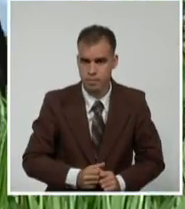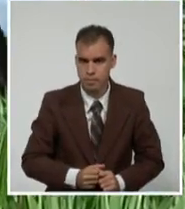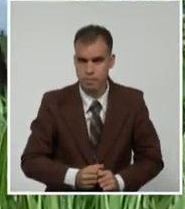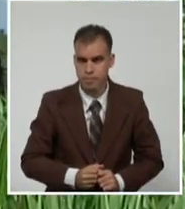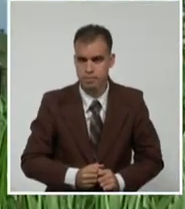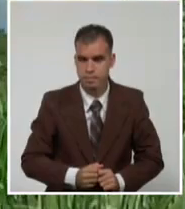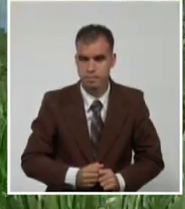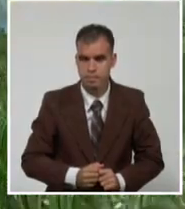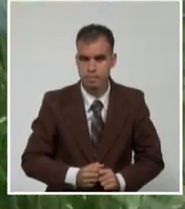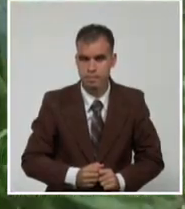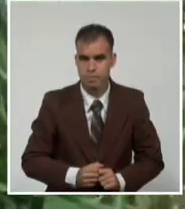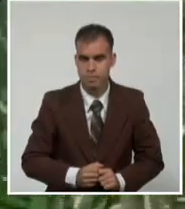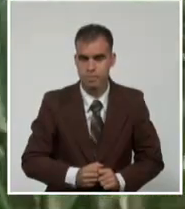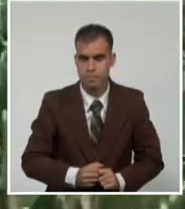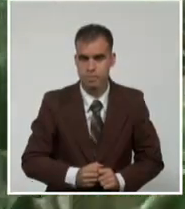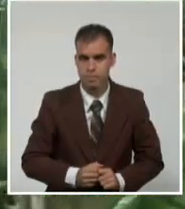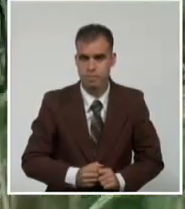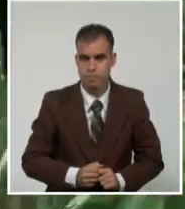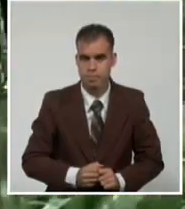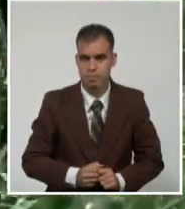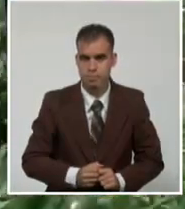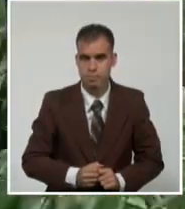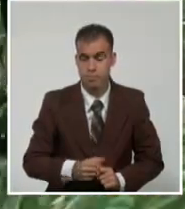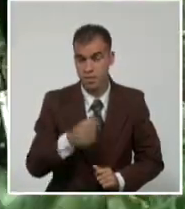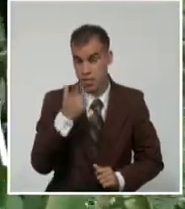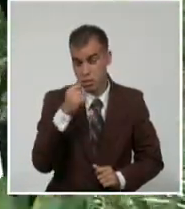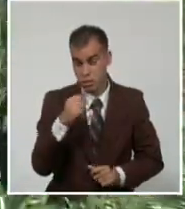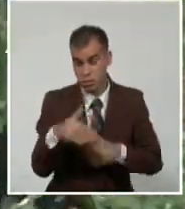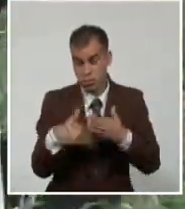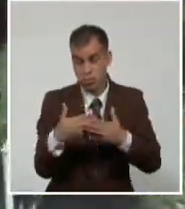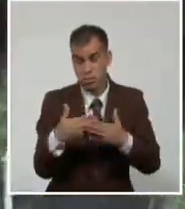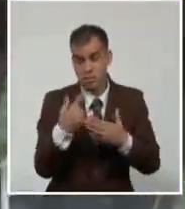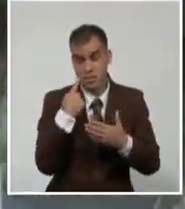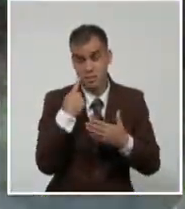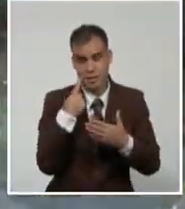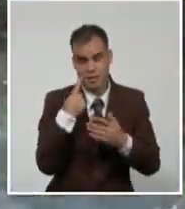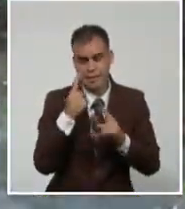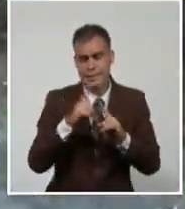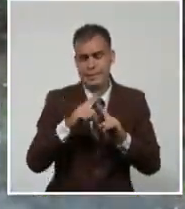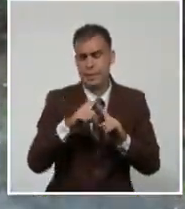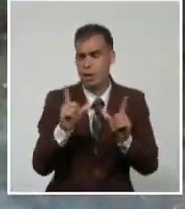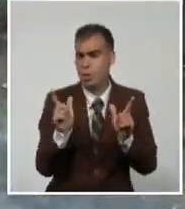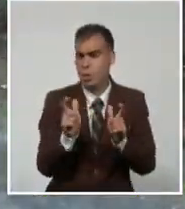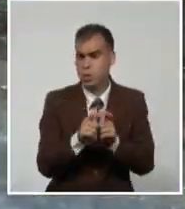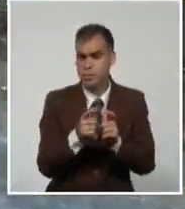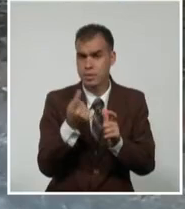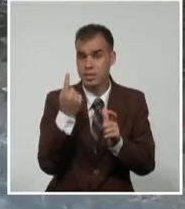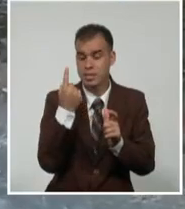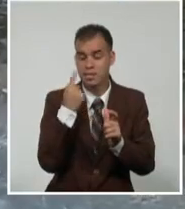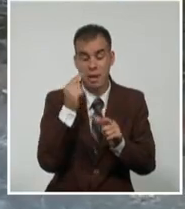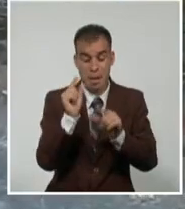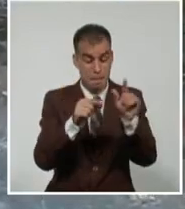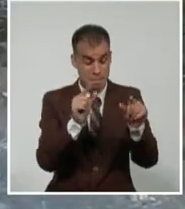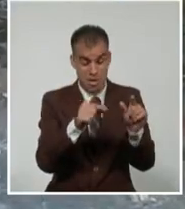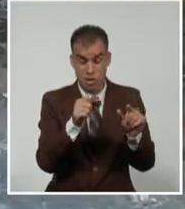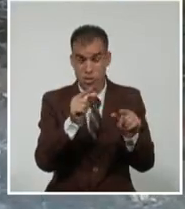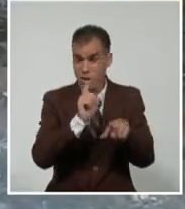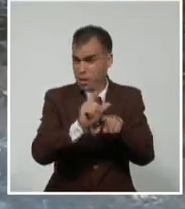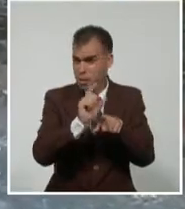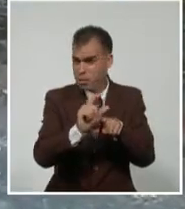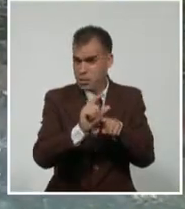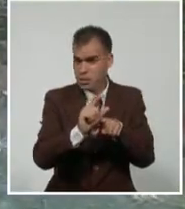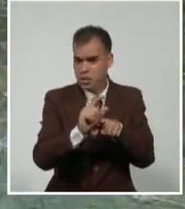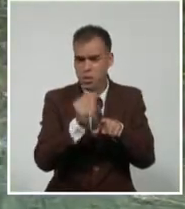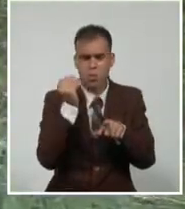En ello ha incidido, además de problemas de infraestructura y la carencia de fuerza técnica, la deficiente capacitación de los productores. Para